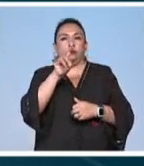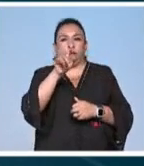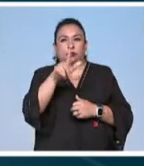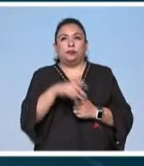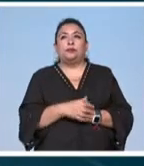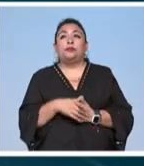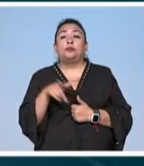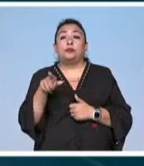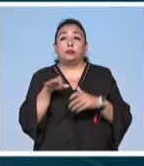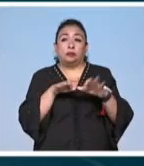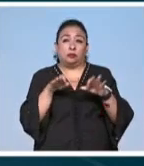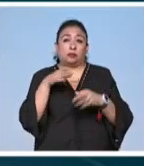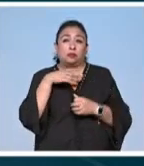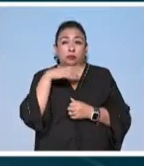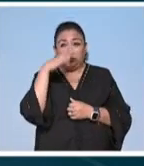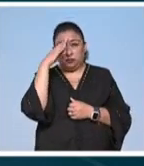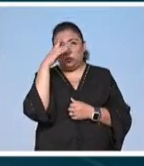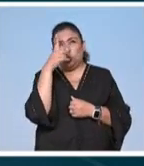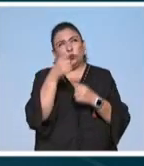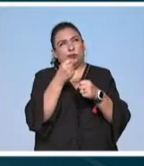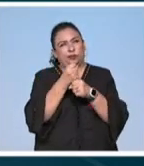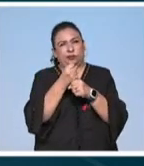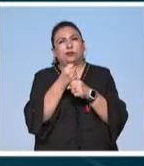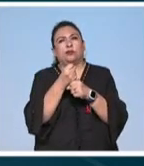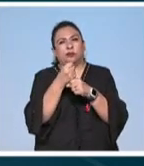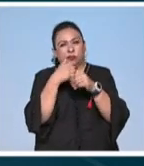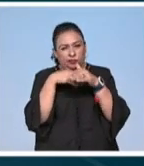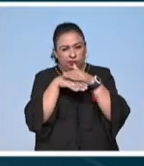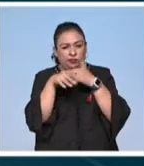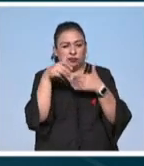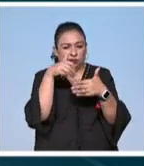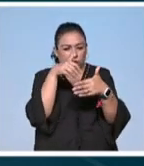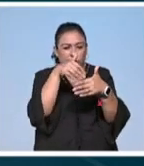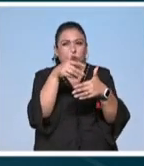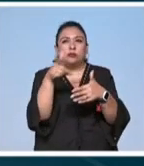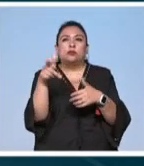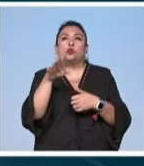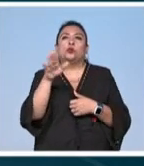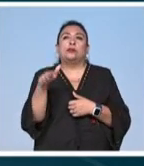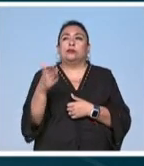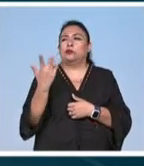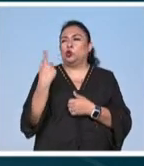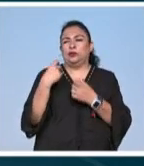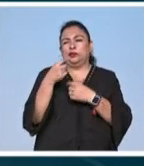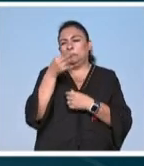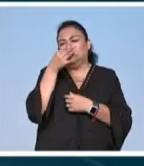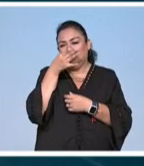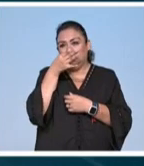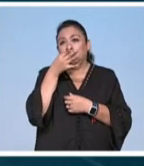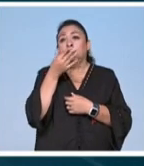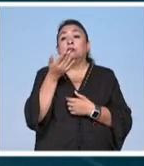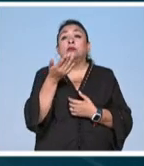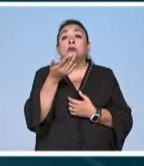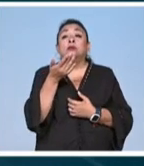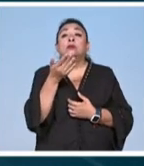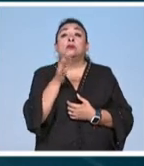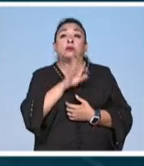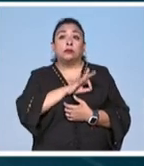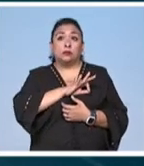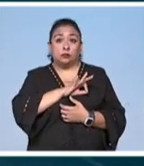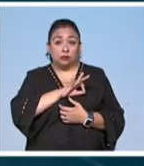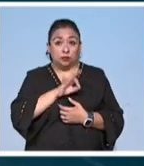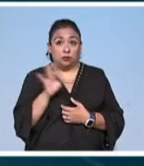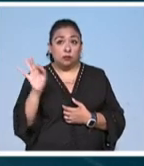fue un trabajo creo que de un año poder entrar a su archivo ella murió casi hace un año donde pudimos